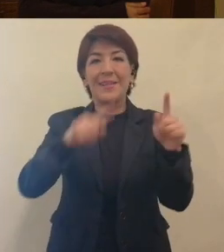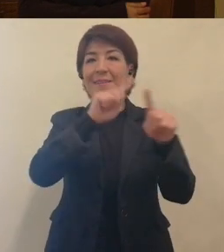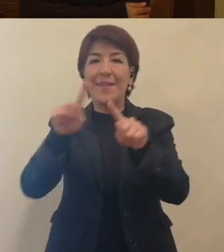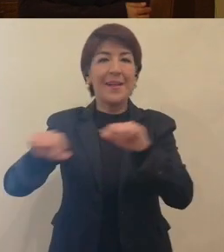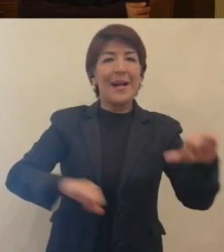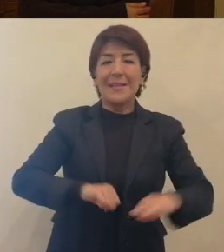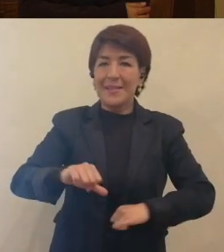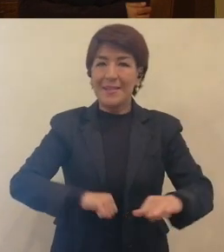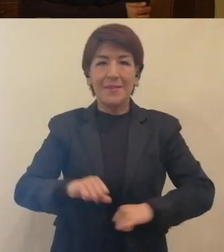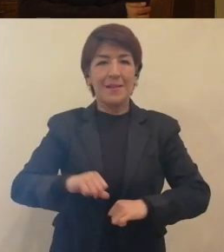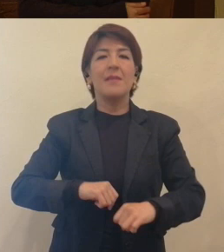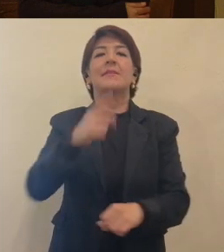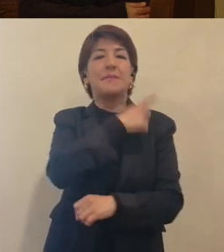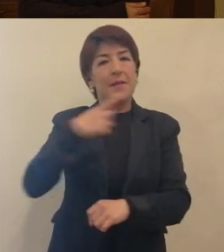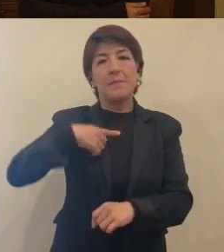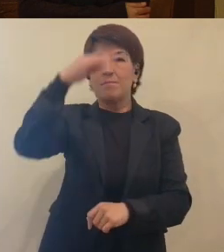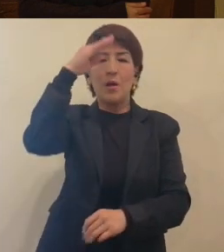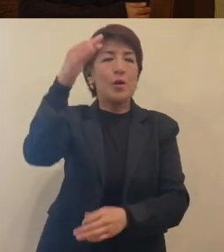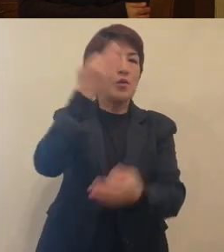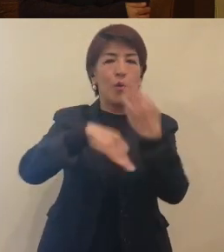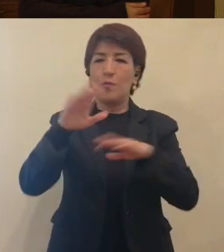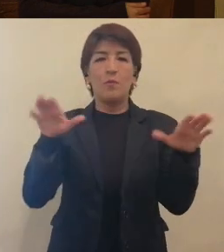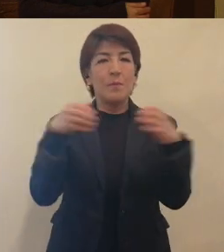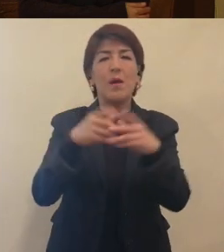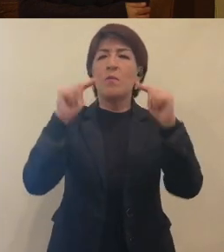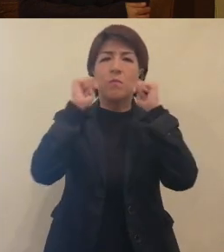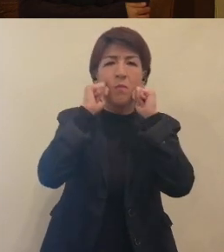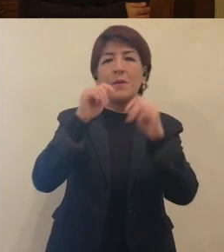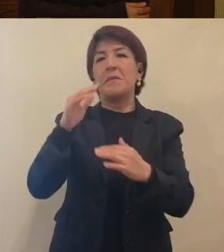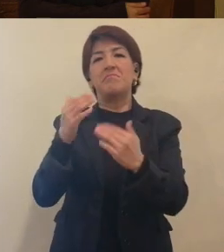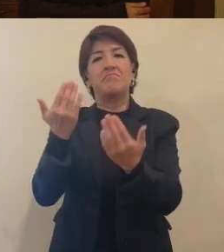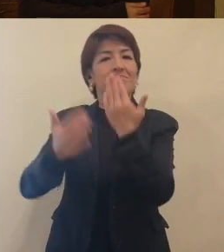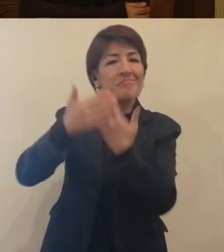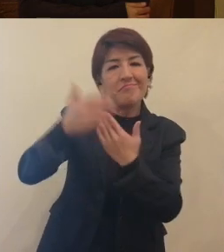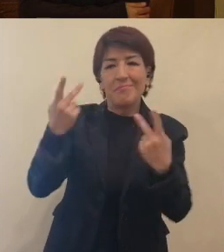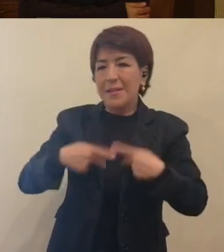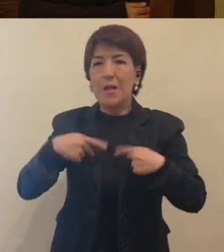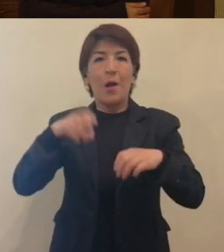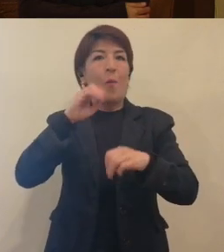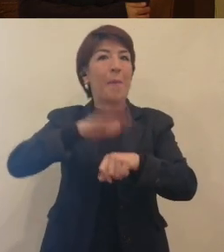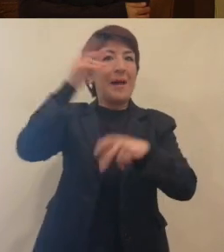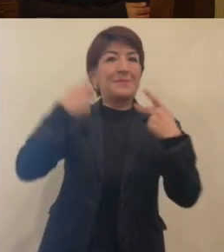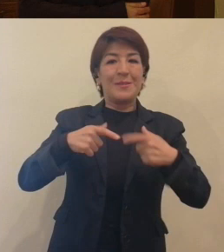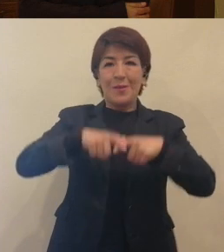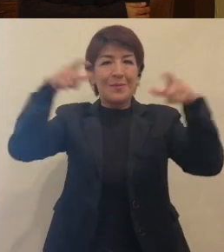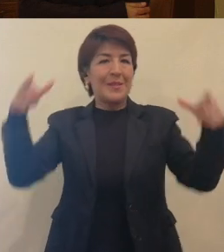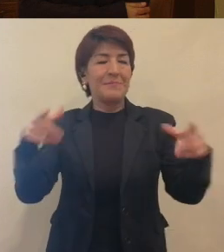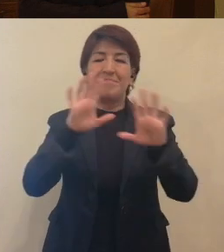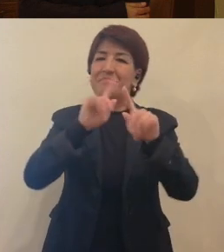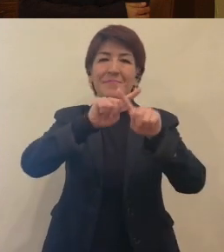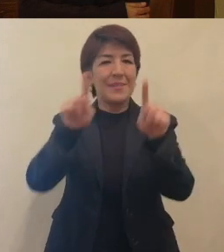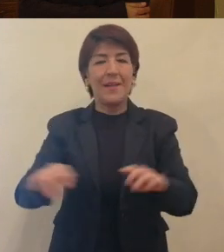o siempre que hacemos alguna actividad. Considerar a todos, sin importar si son mayoría, si son minoría, etcétera.